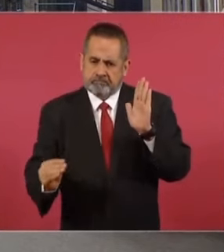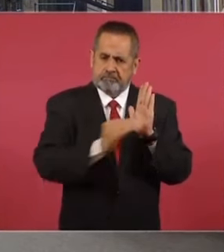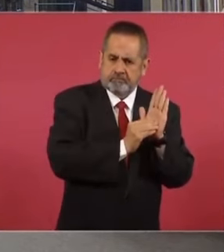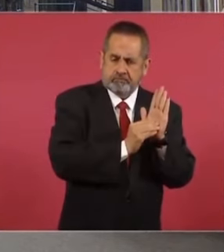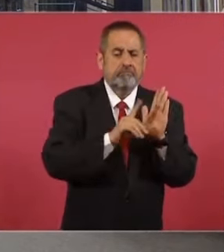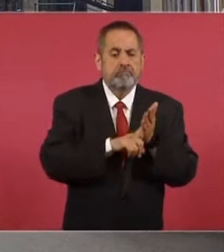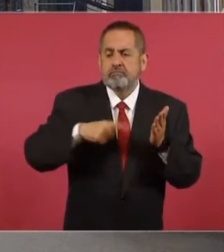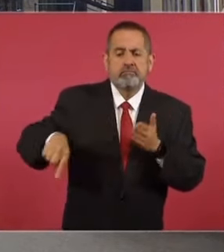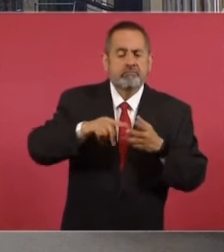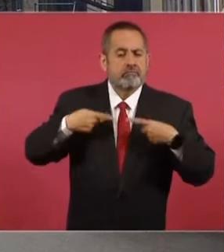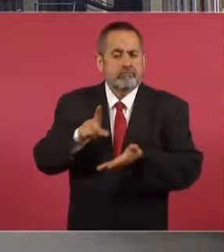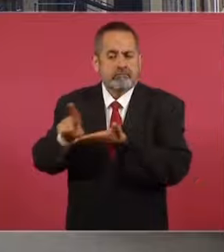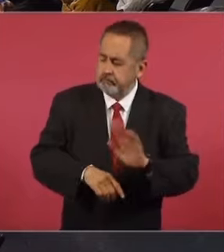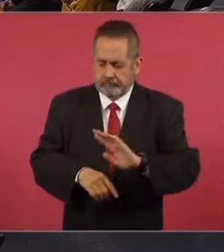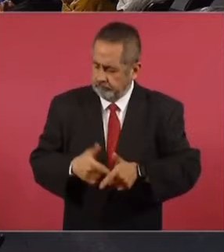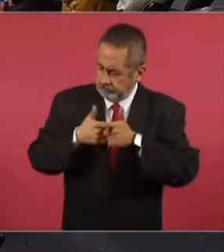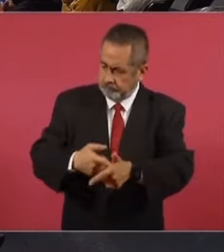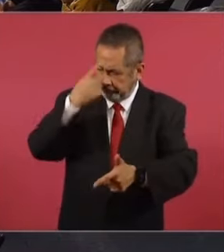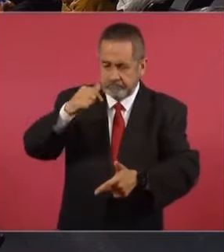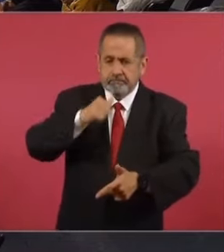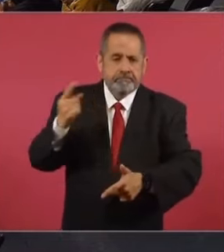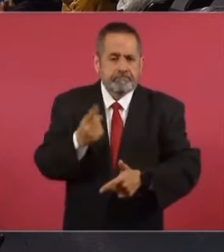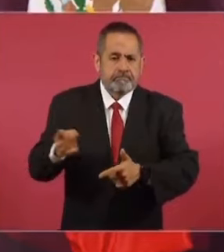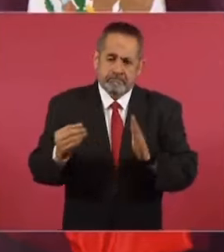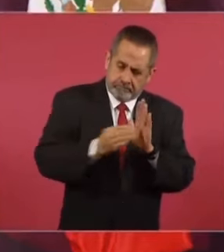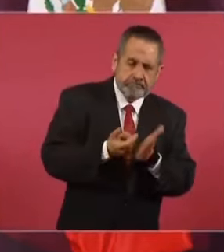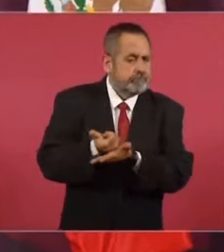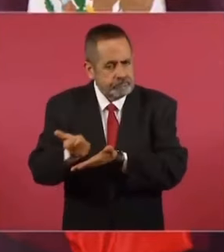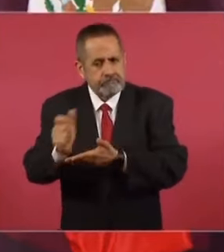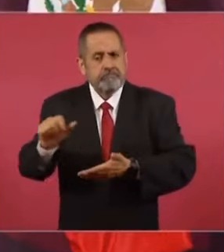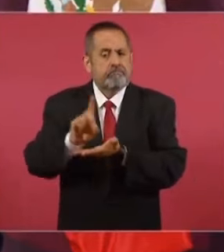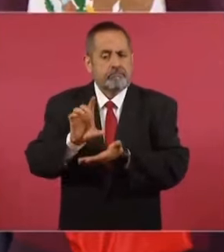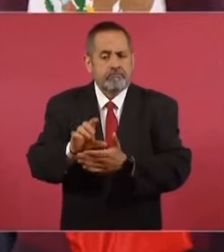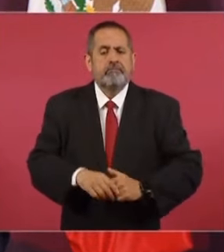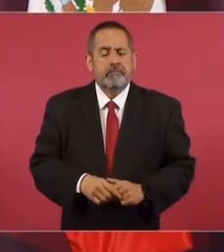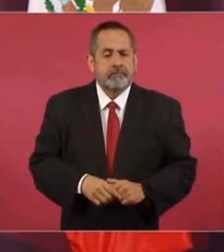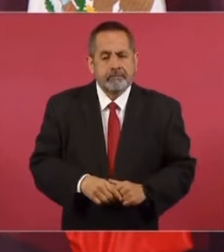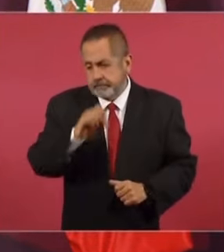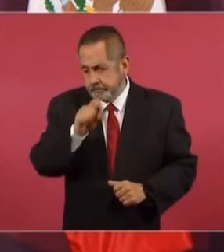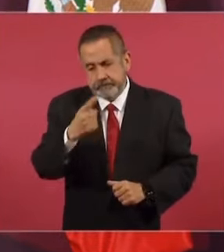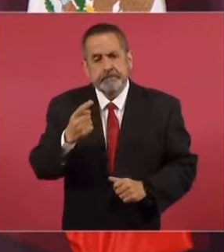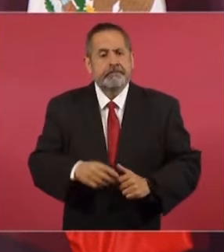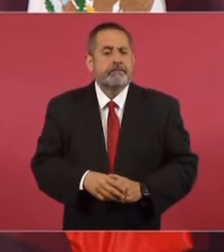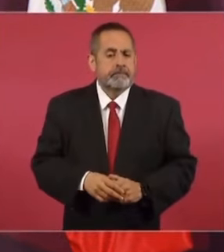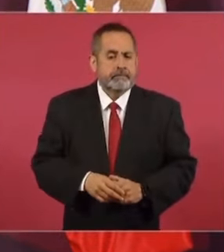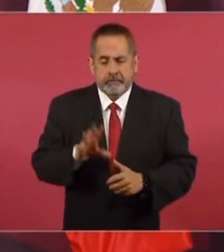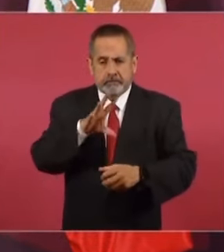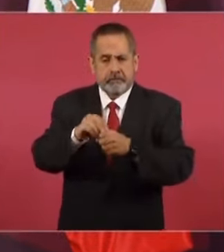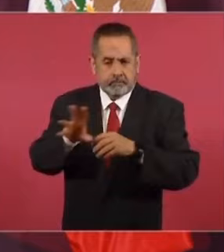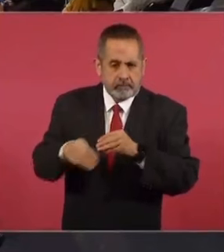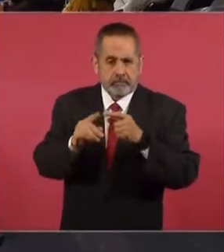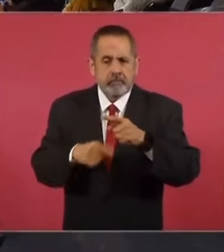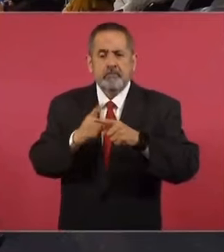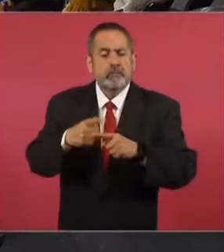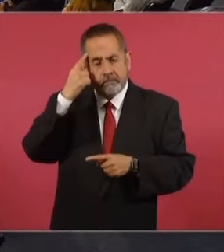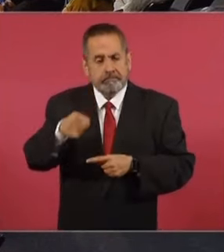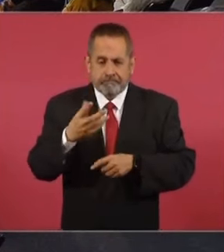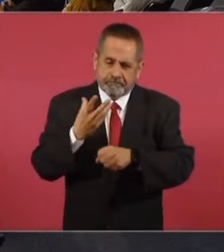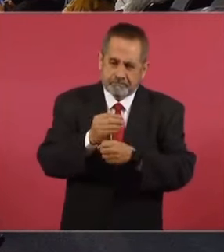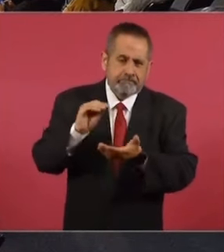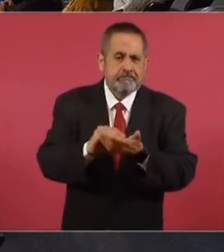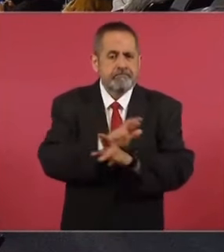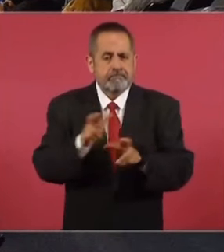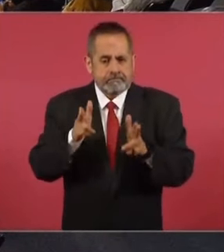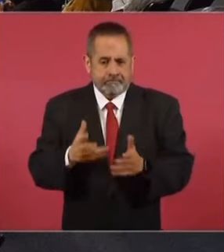el derecho de los discapacitados. Y quiero también incluir un añadido para la rehabilitación,